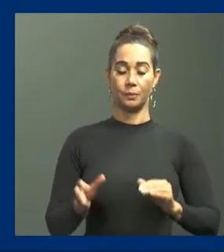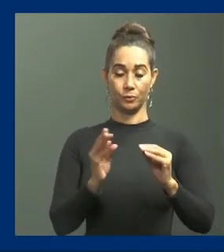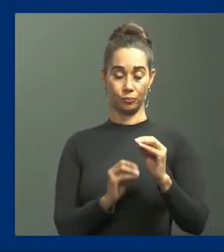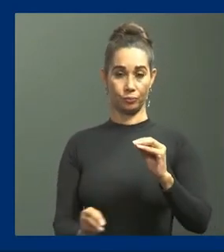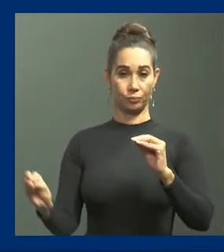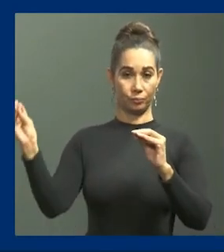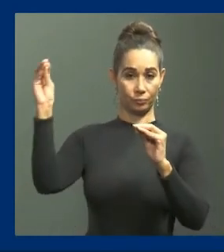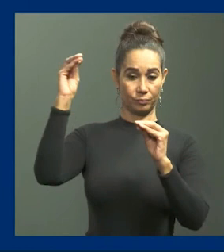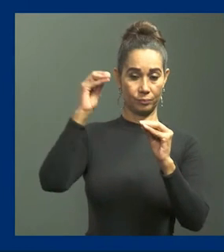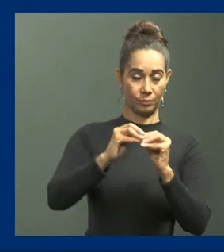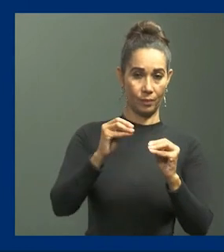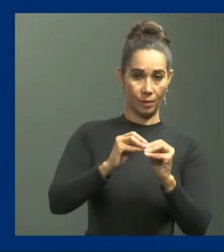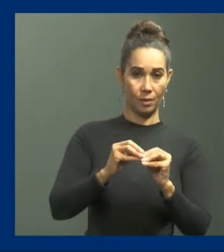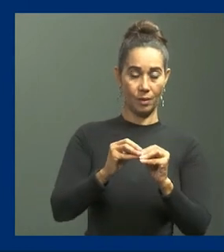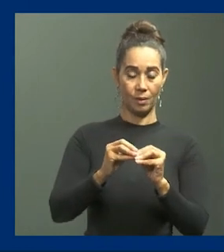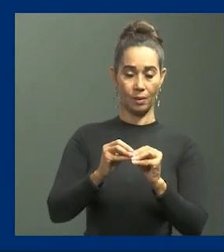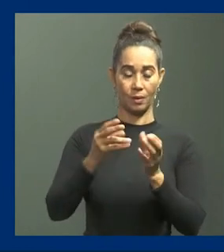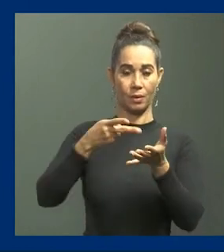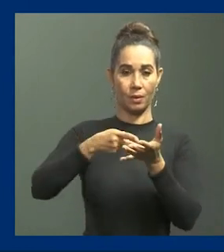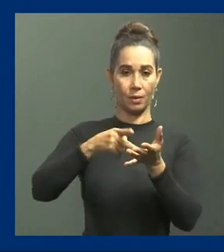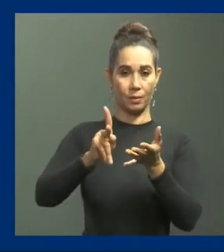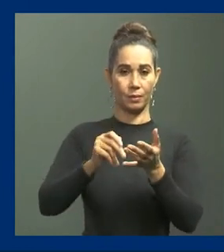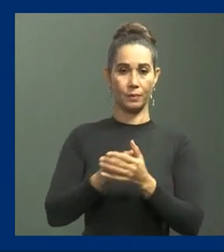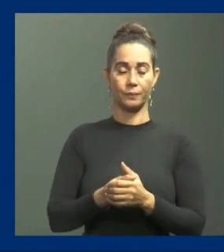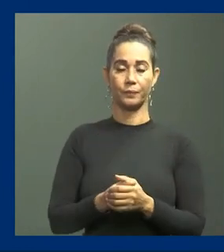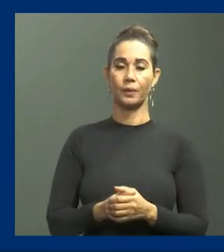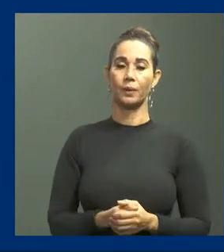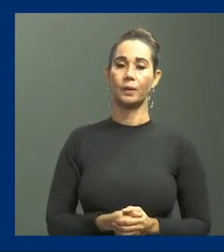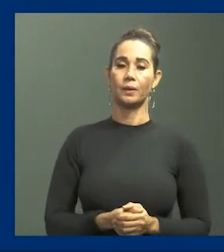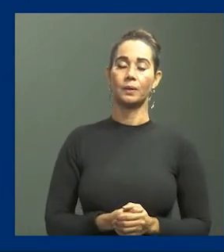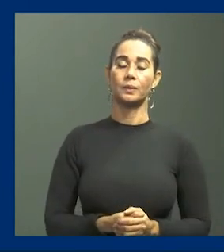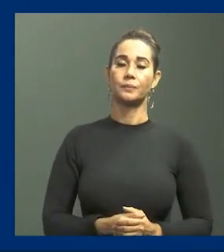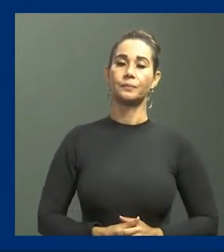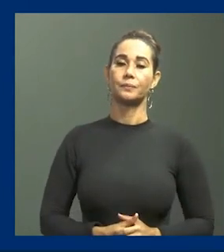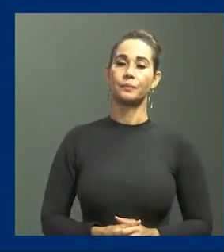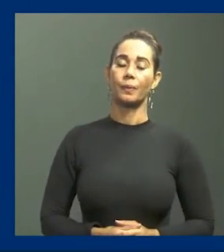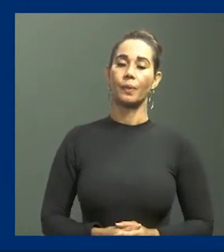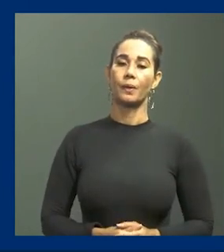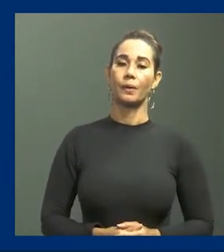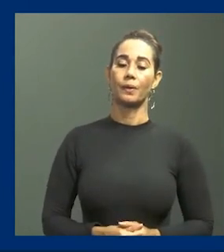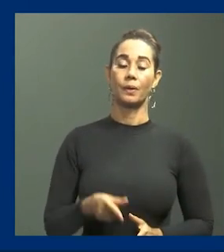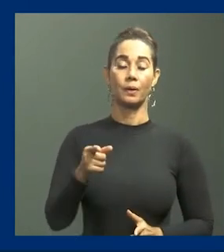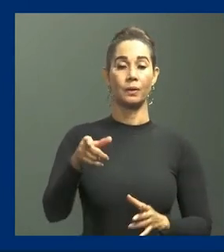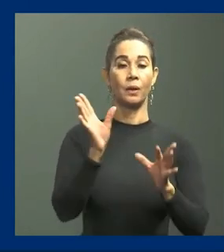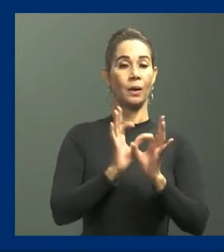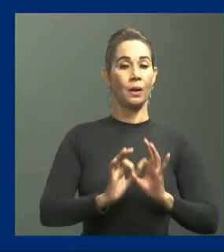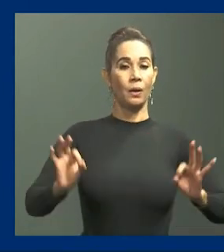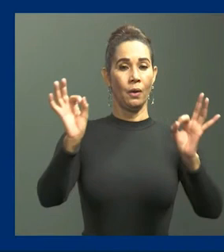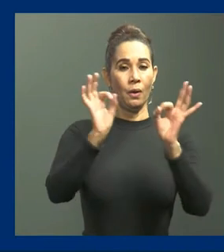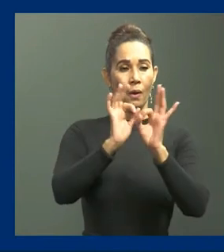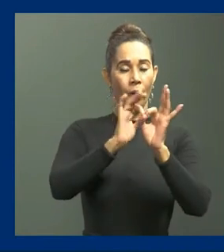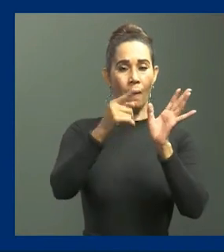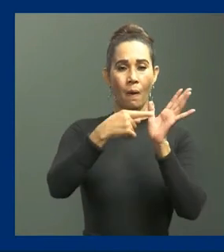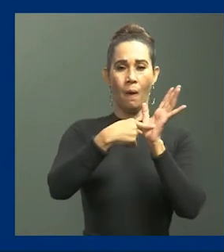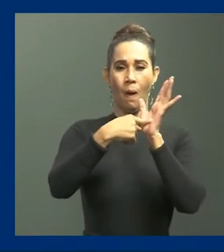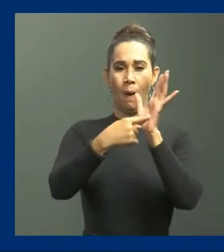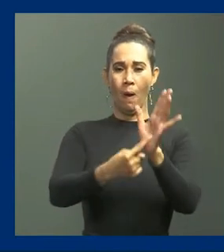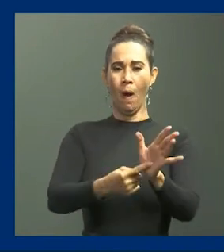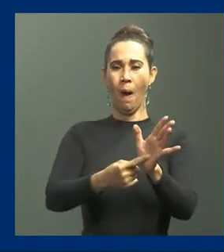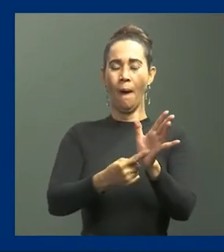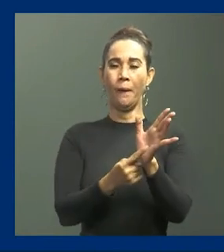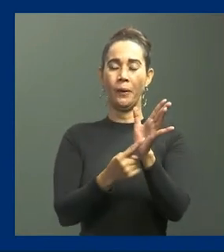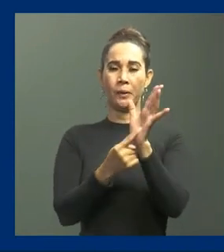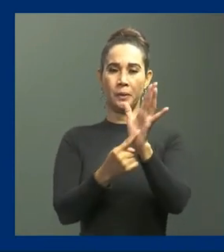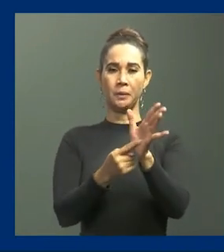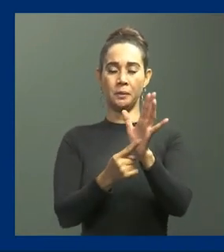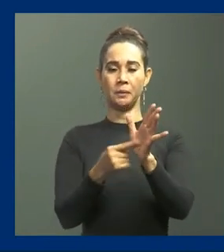esta información, este salario. Para esto es fundamental reconocer la madurez